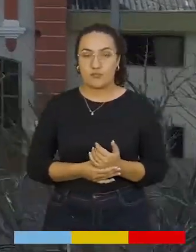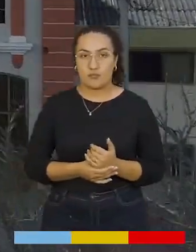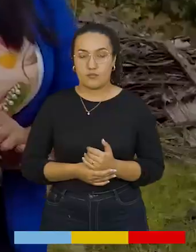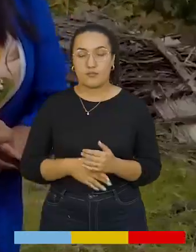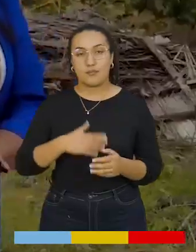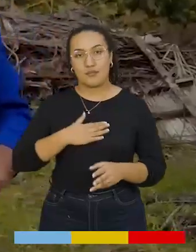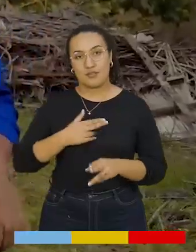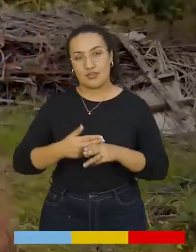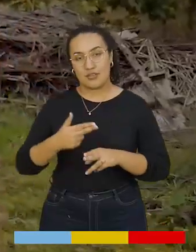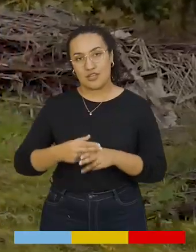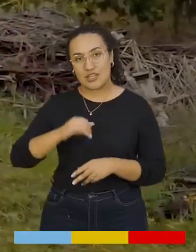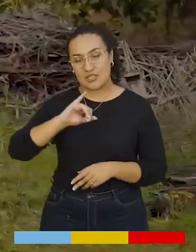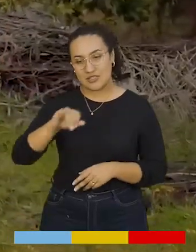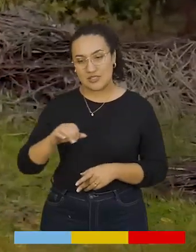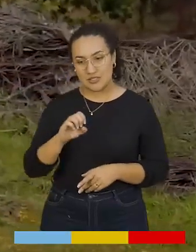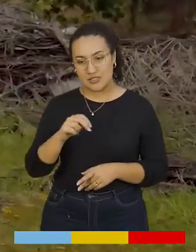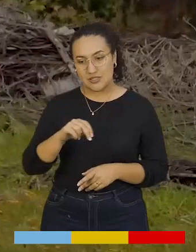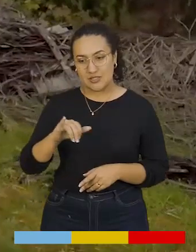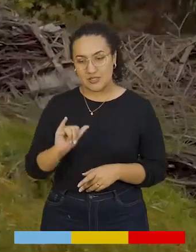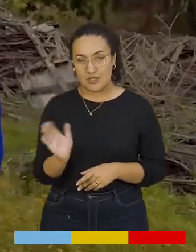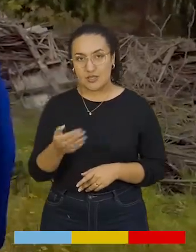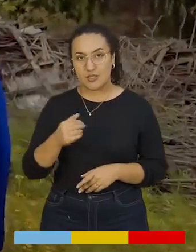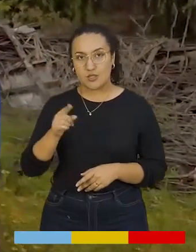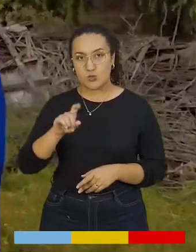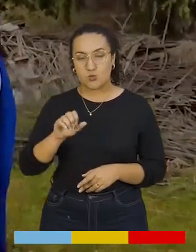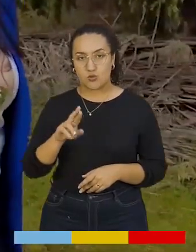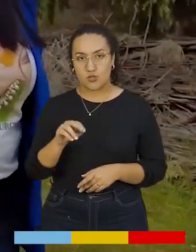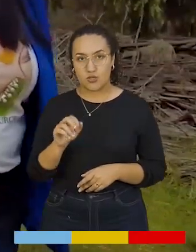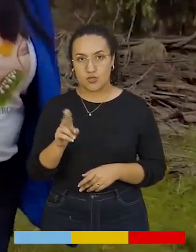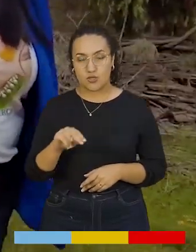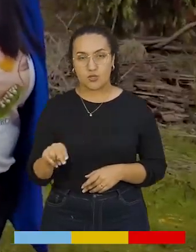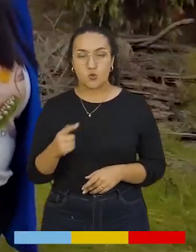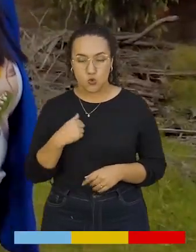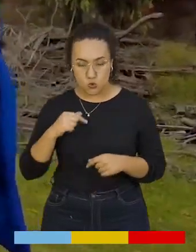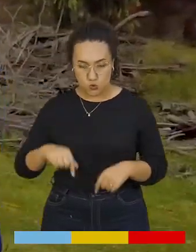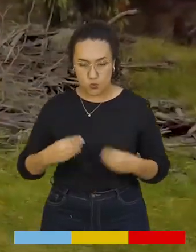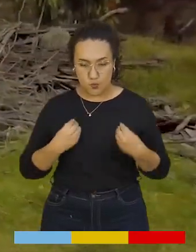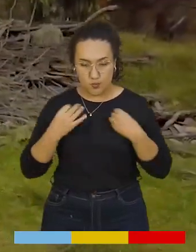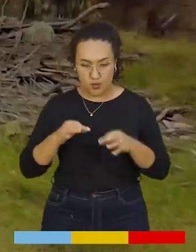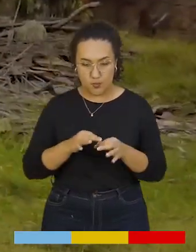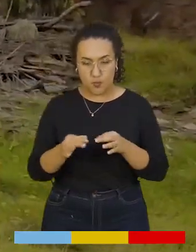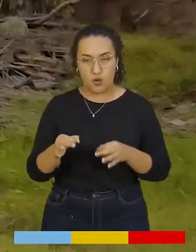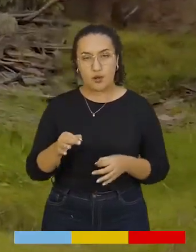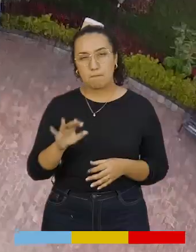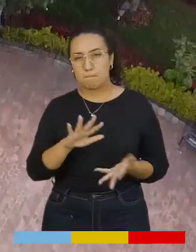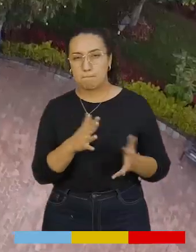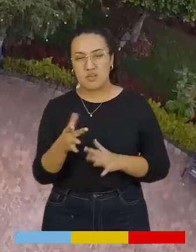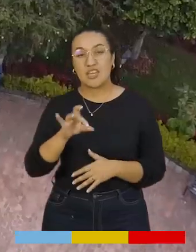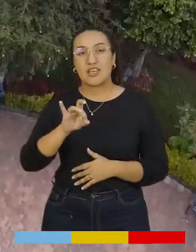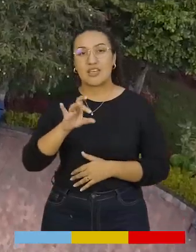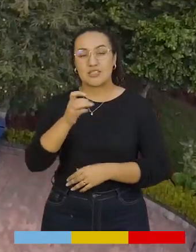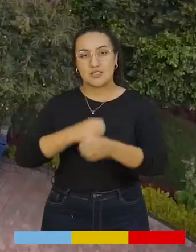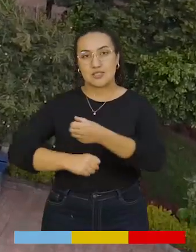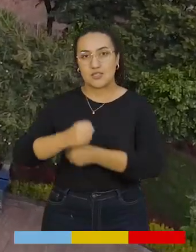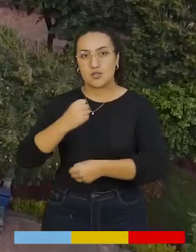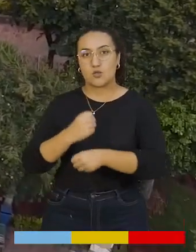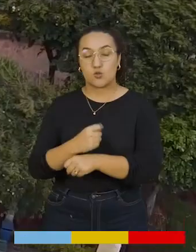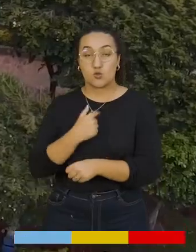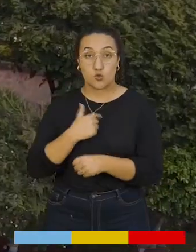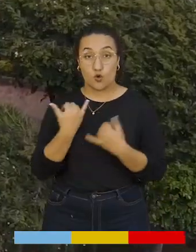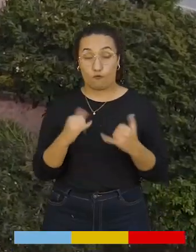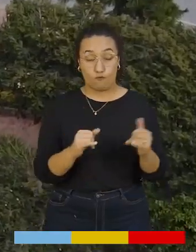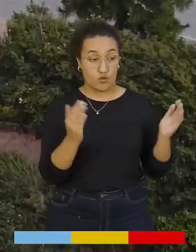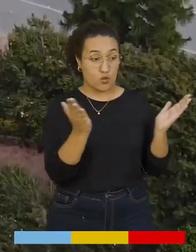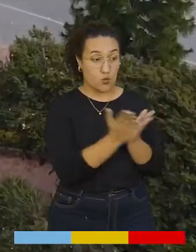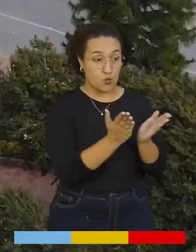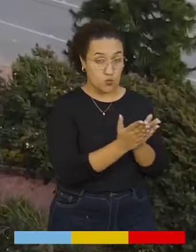Mi nombre es Jenny Suárez Suárez. Llevo aquí en el municipio más o menos 15 años. Después de que terminé mi